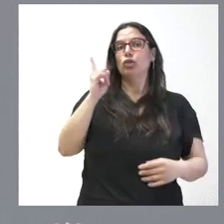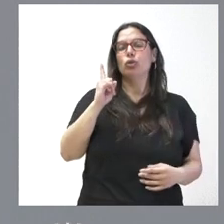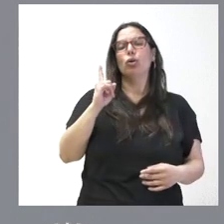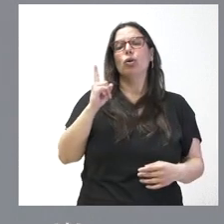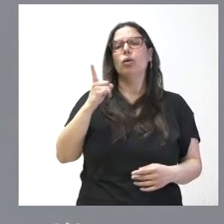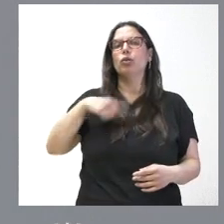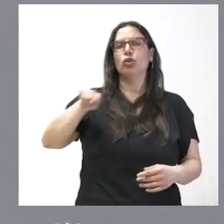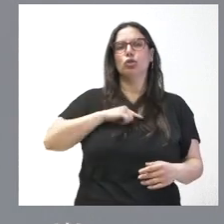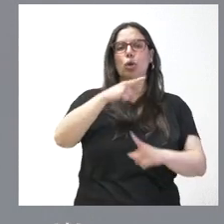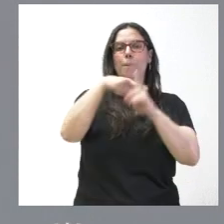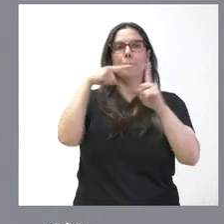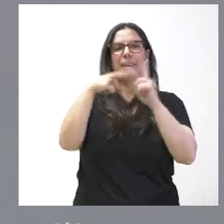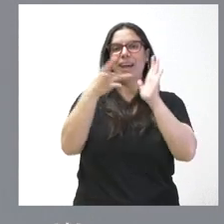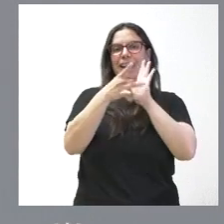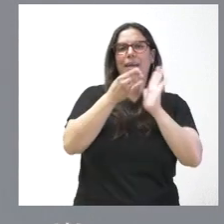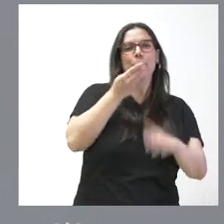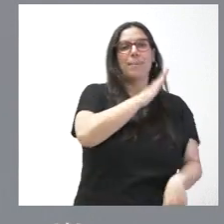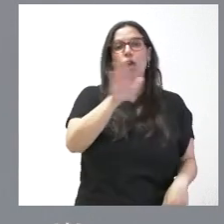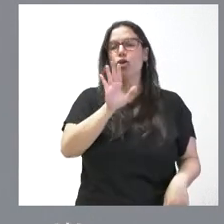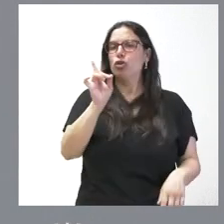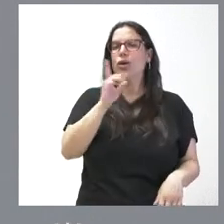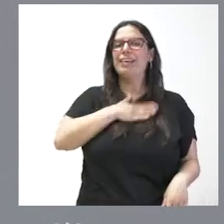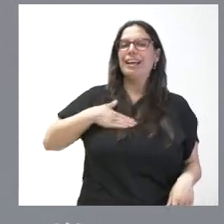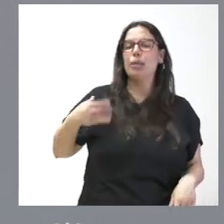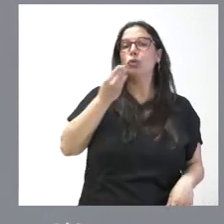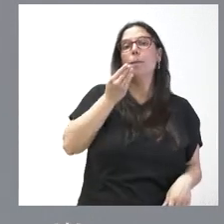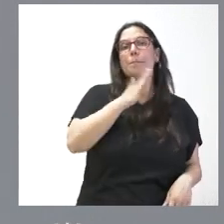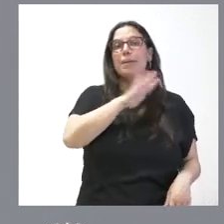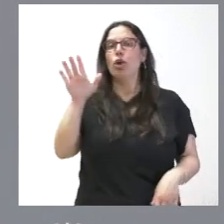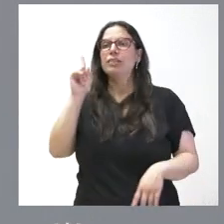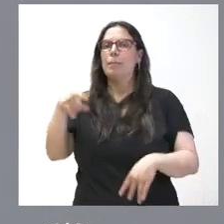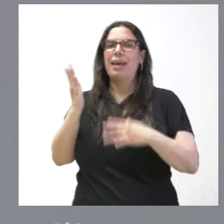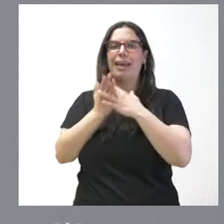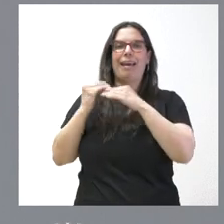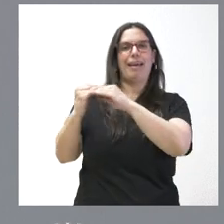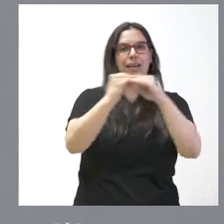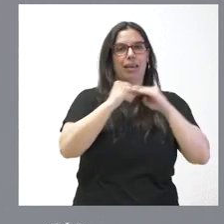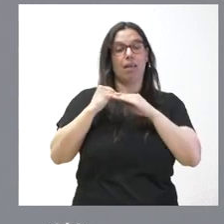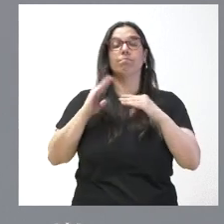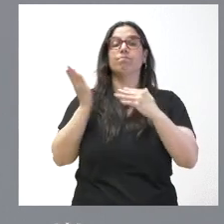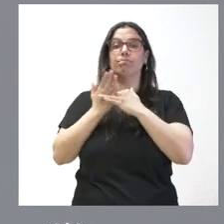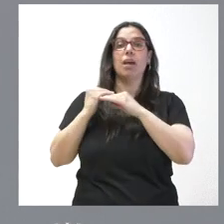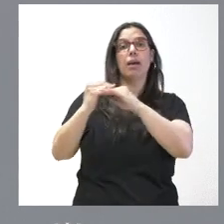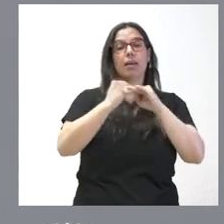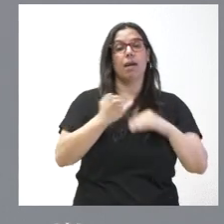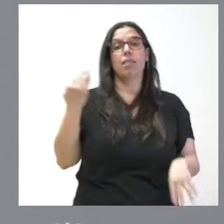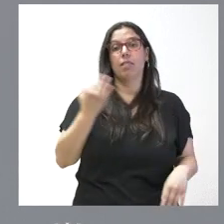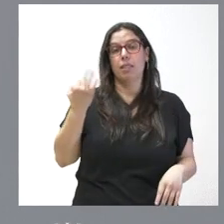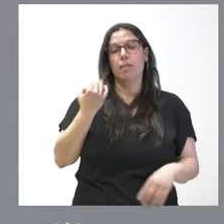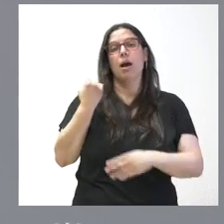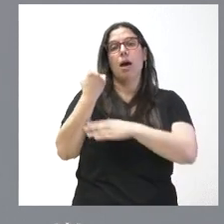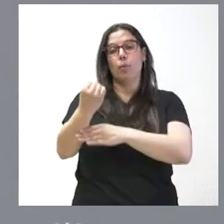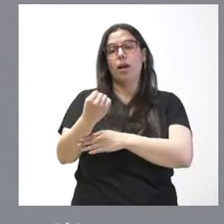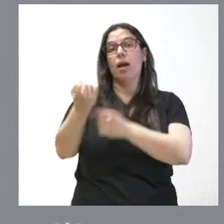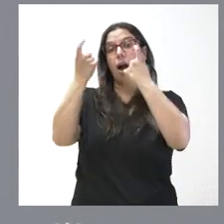en la media en cuanto a calidad, sino ser los mejores, como lo estamos siendo, en equidad. Y la equidad pasa, en este caso, por apoyar a